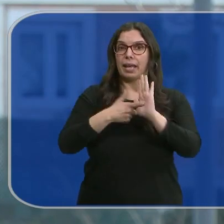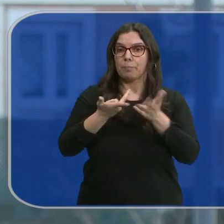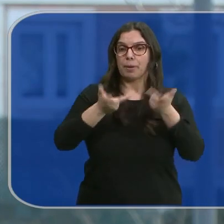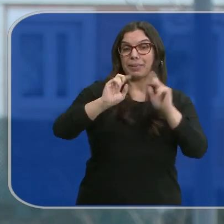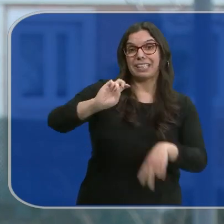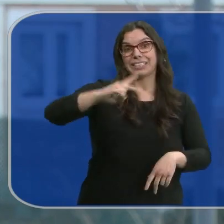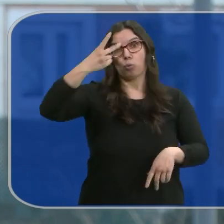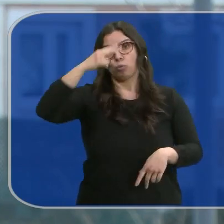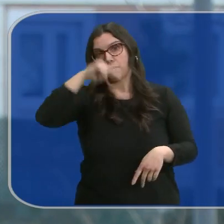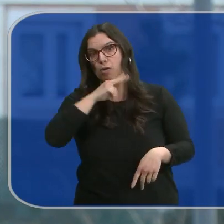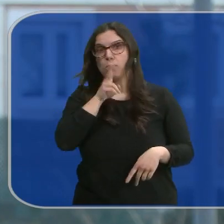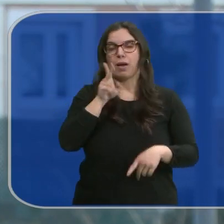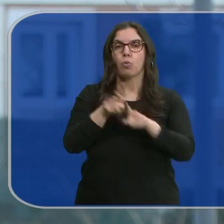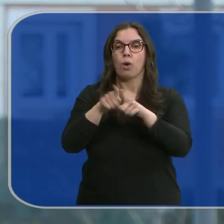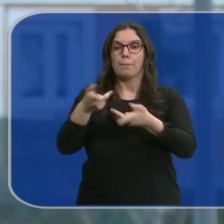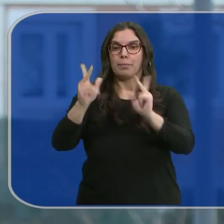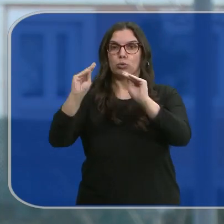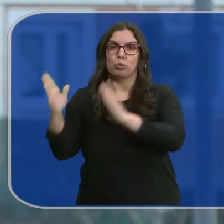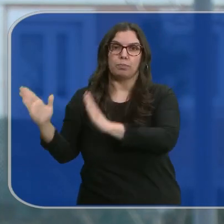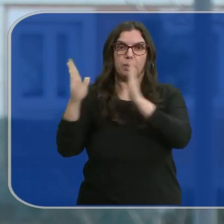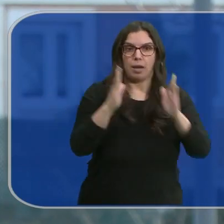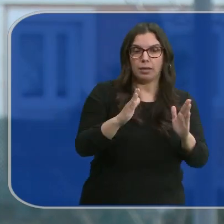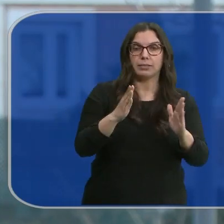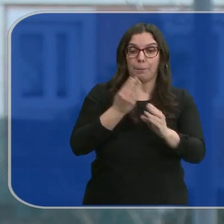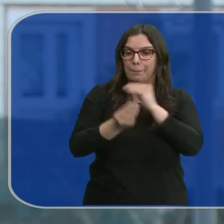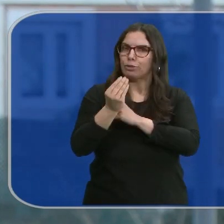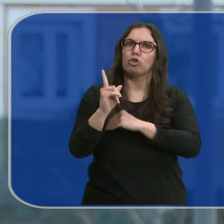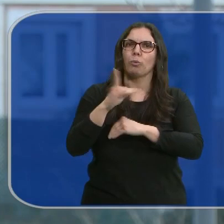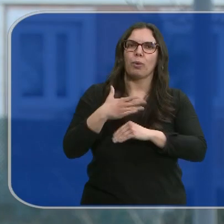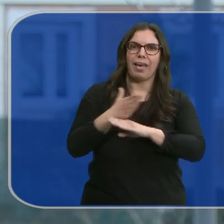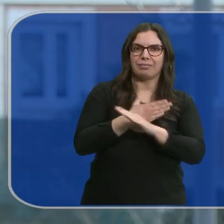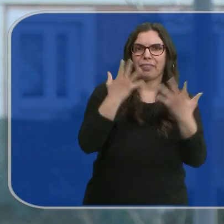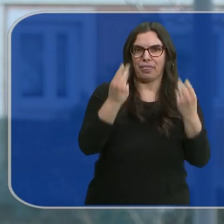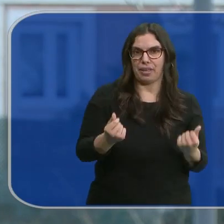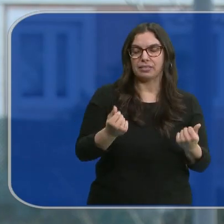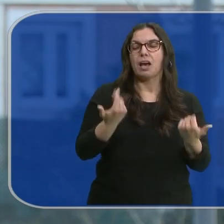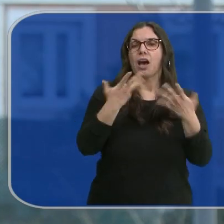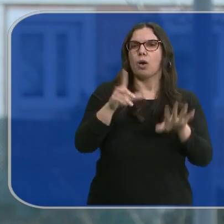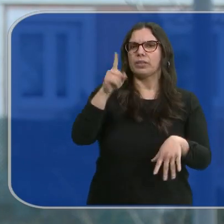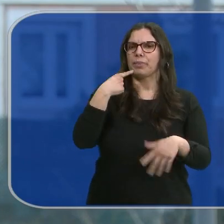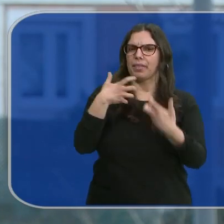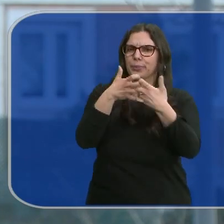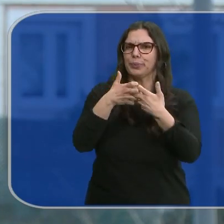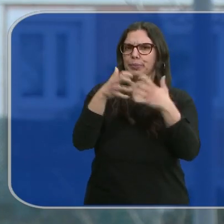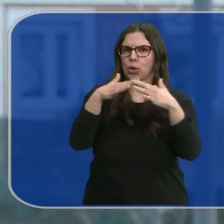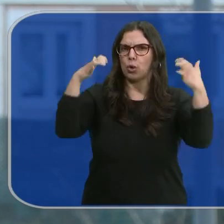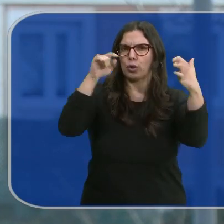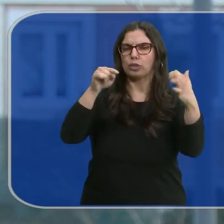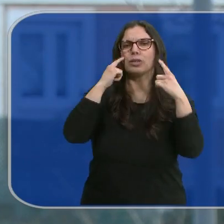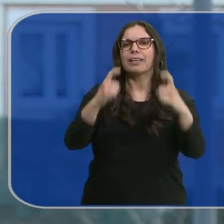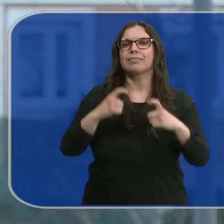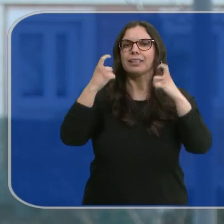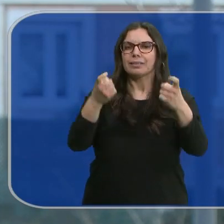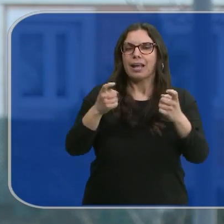progenitor adelantar su permiso hasta 10 días antes del parto, aunque también asegura que seguirá peleando en el Congreso la